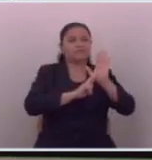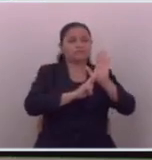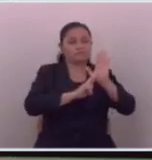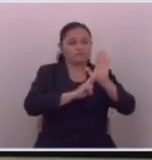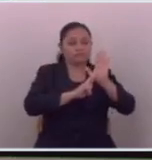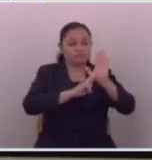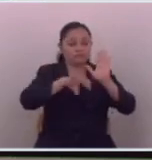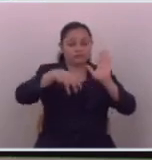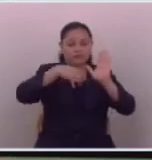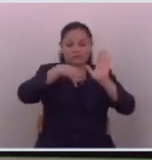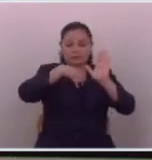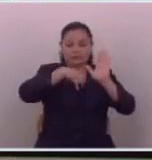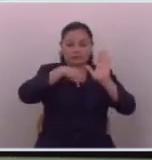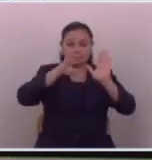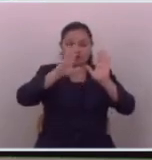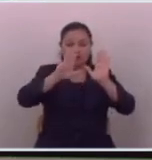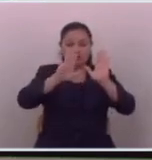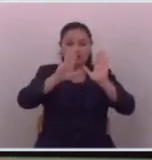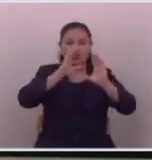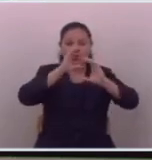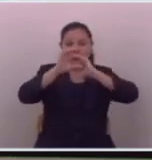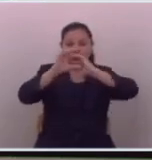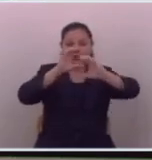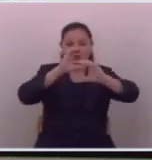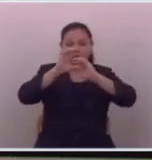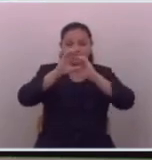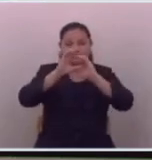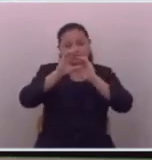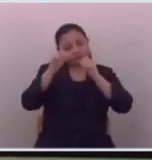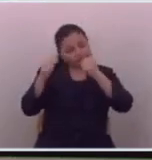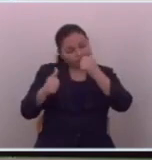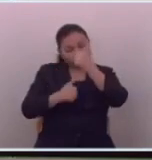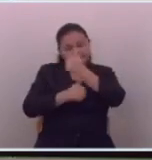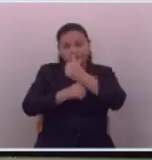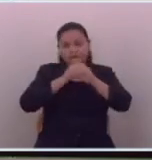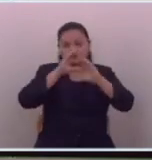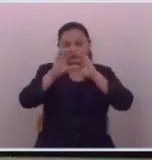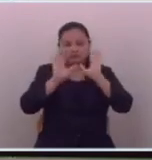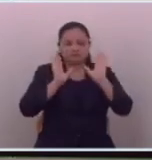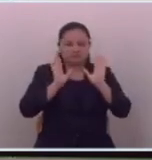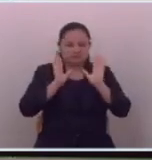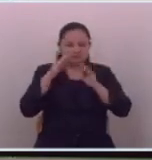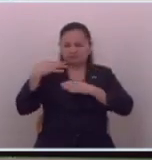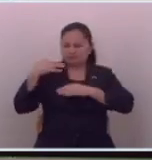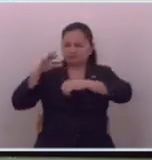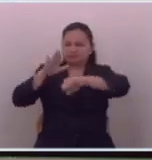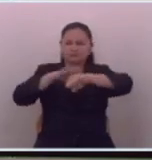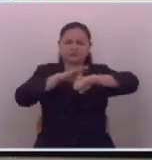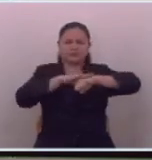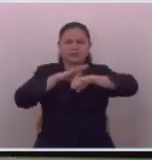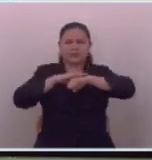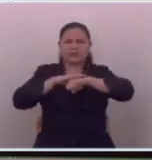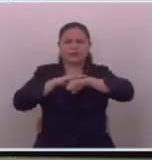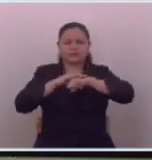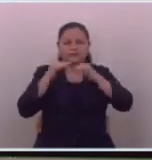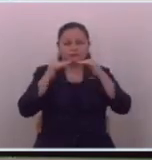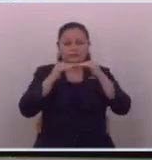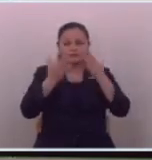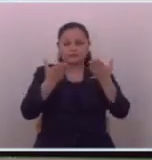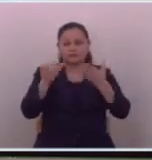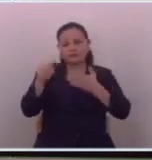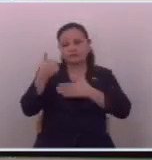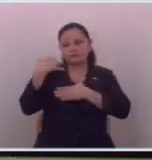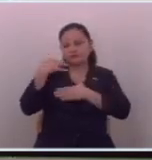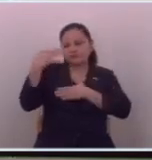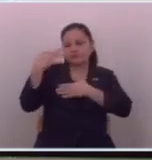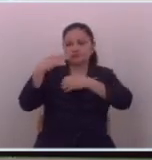los dueños de esos medios de comunicación pero yo a ellos los invito así como hicieron otras